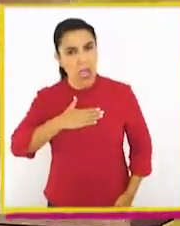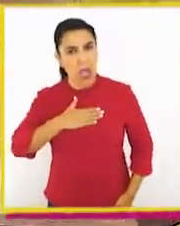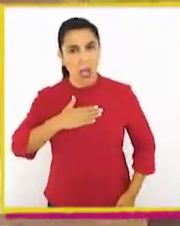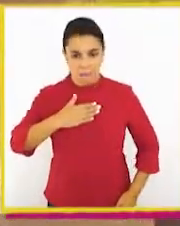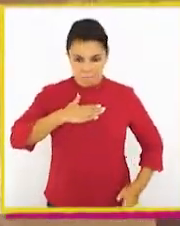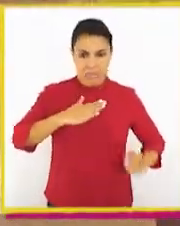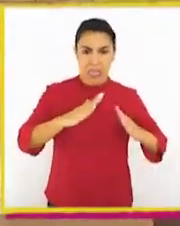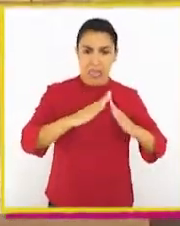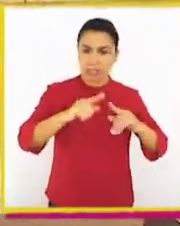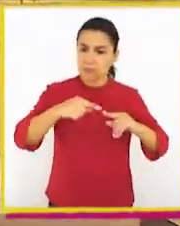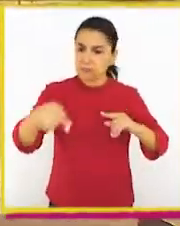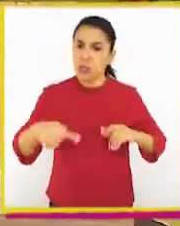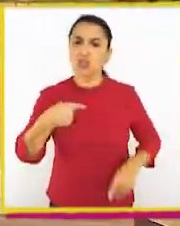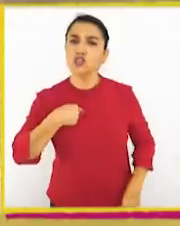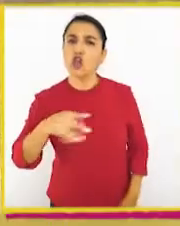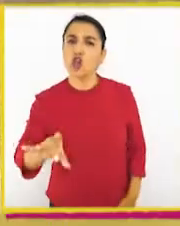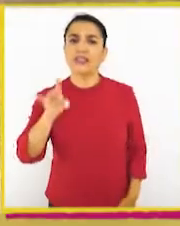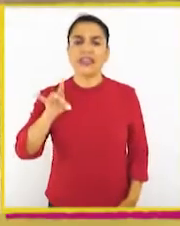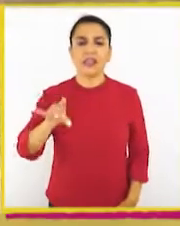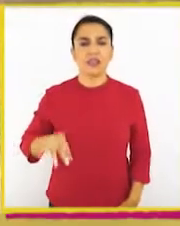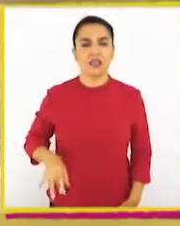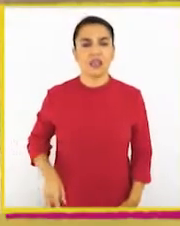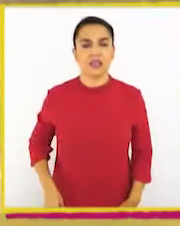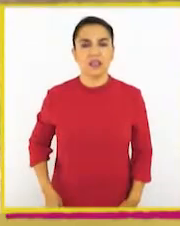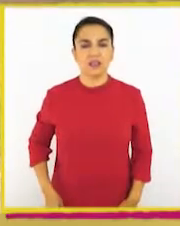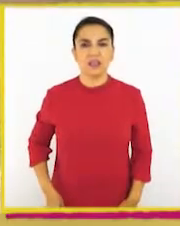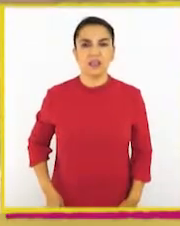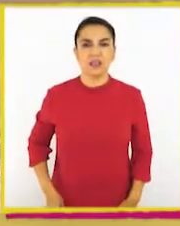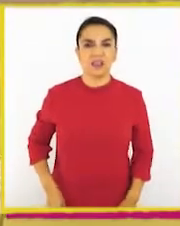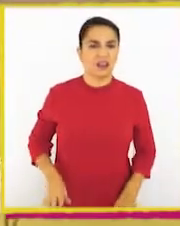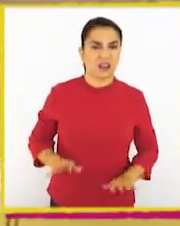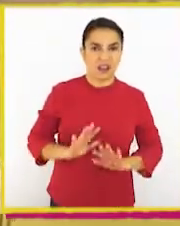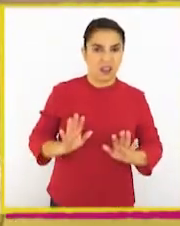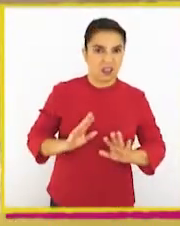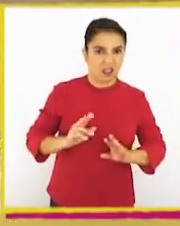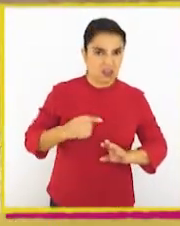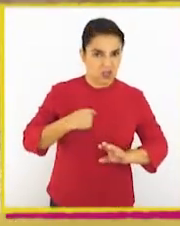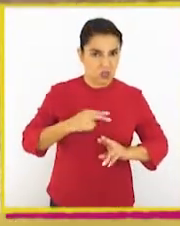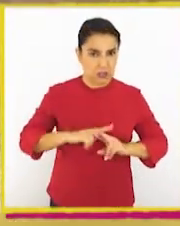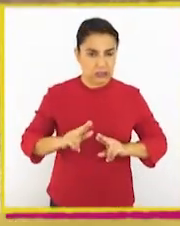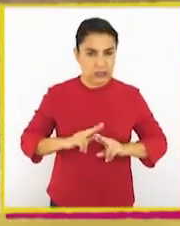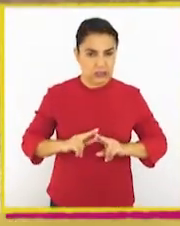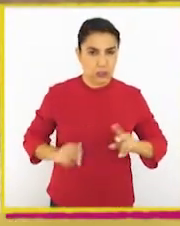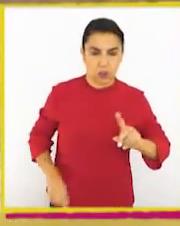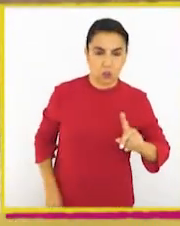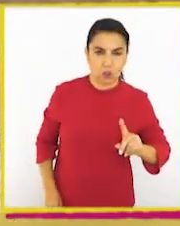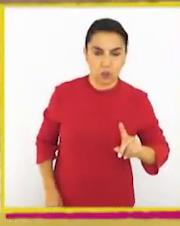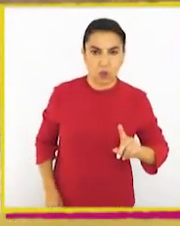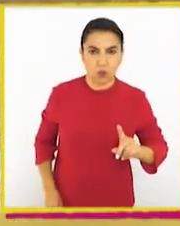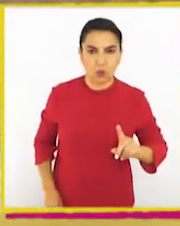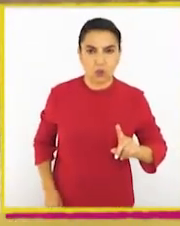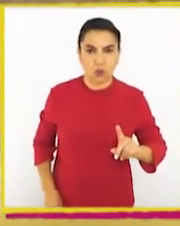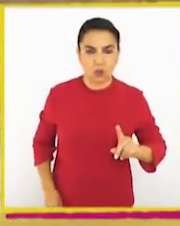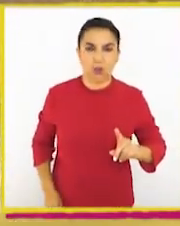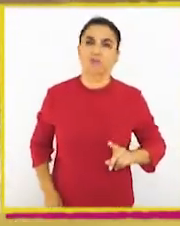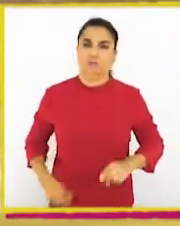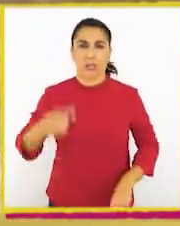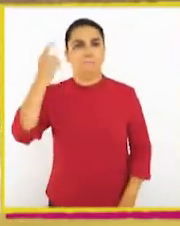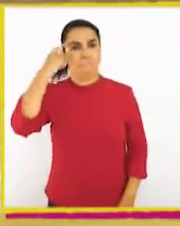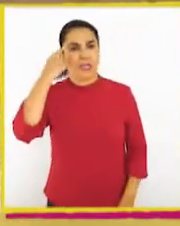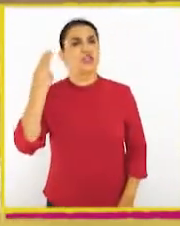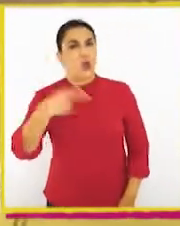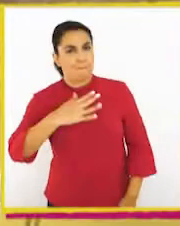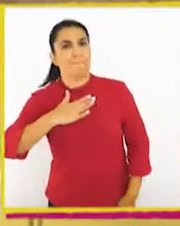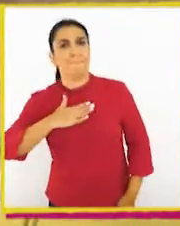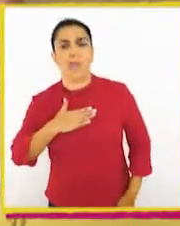Estaba en mi antejardín y yo la encontré. ¡Oh! ¿Cómo que nada que ver lo que hice? ¡No! Yo creo que es